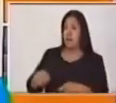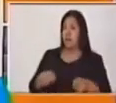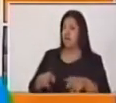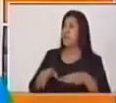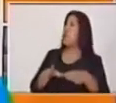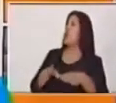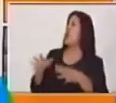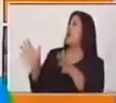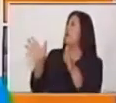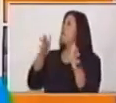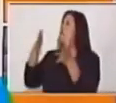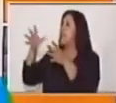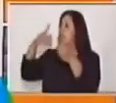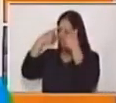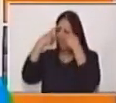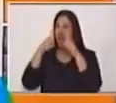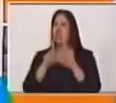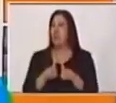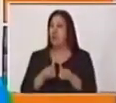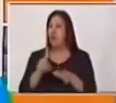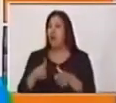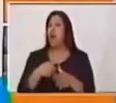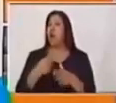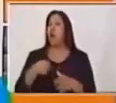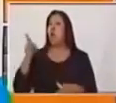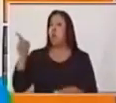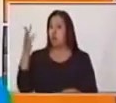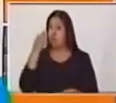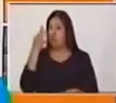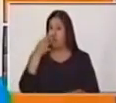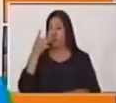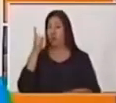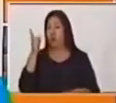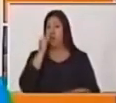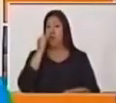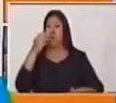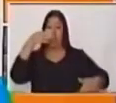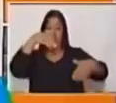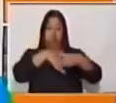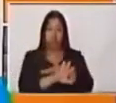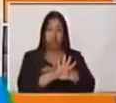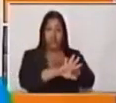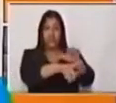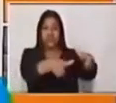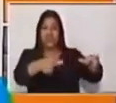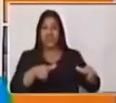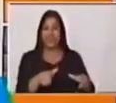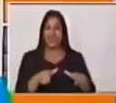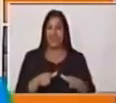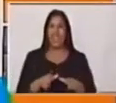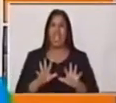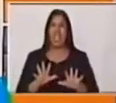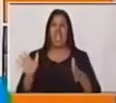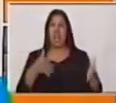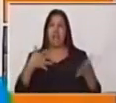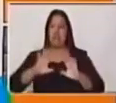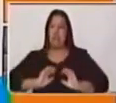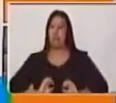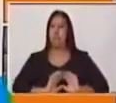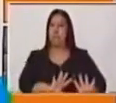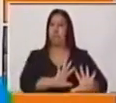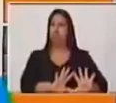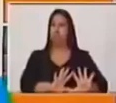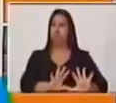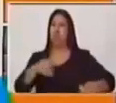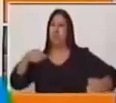se introdujera en el agua, el viento lo empujara hacia lo más profundo de las aguas, hasta que el joven se